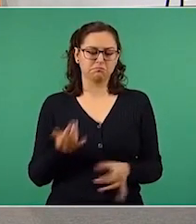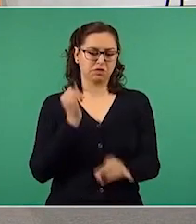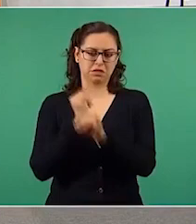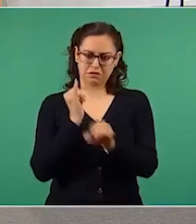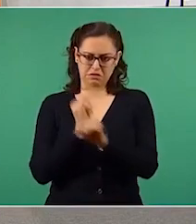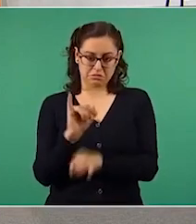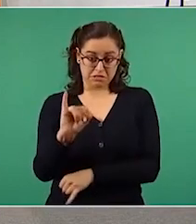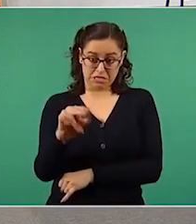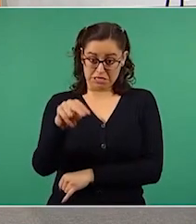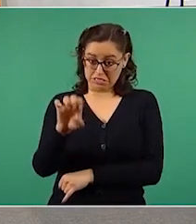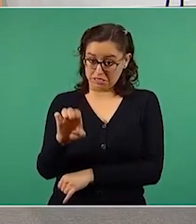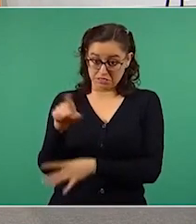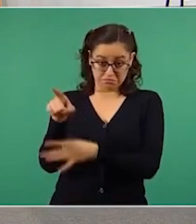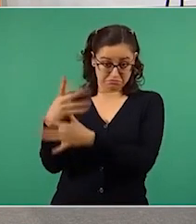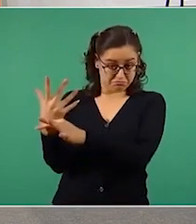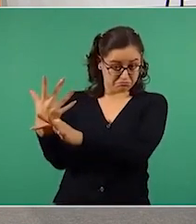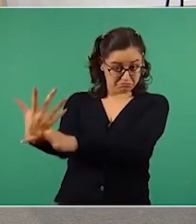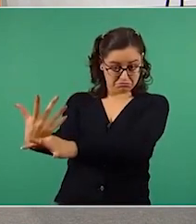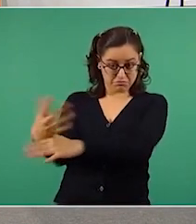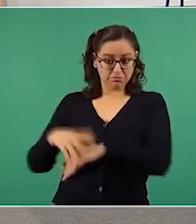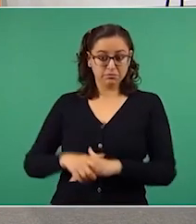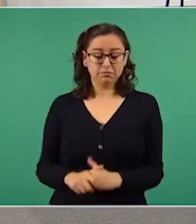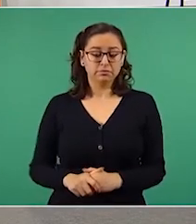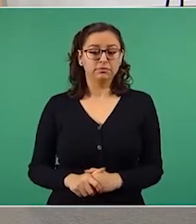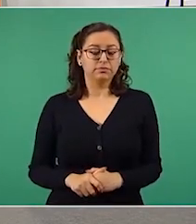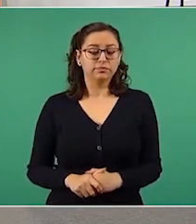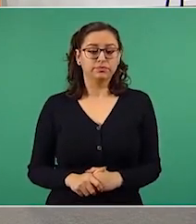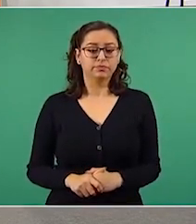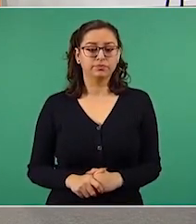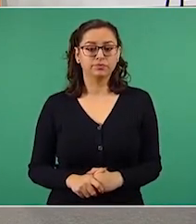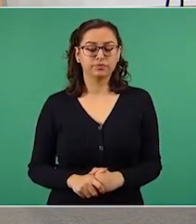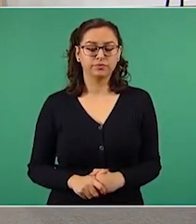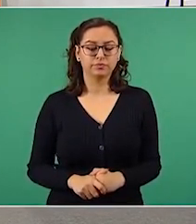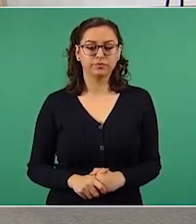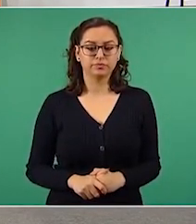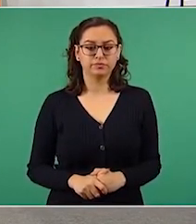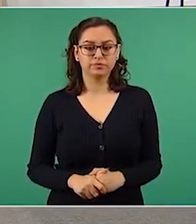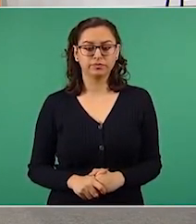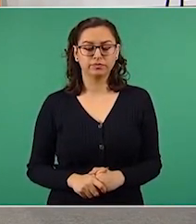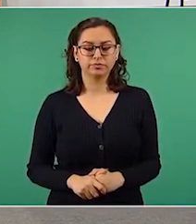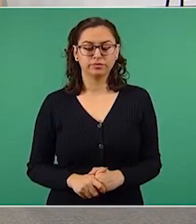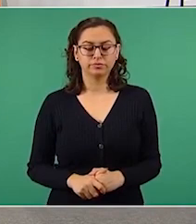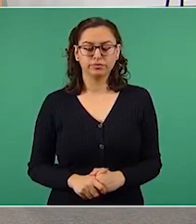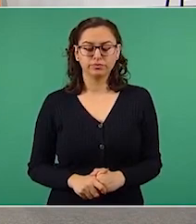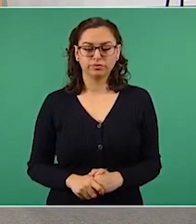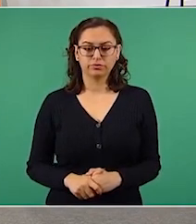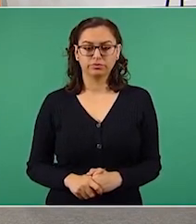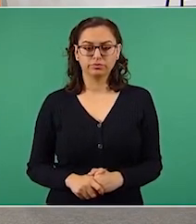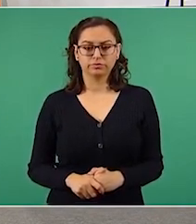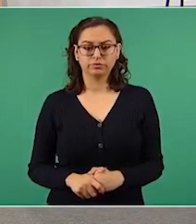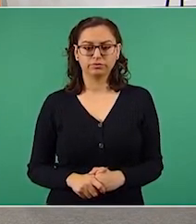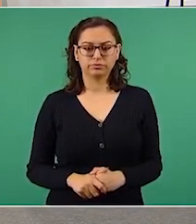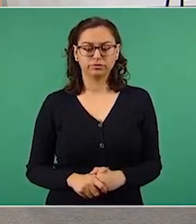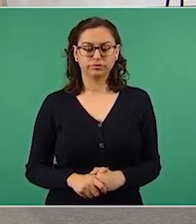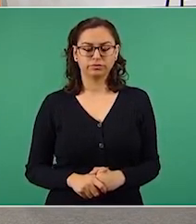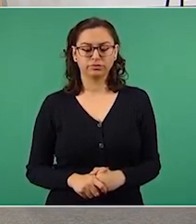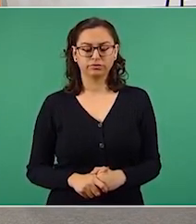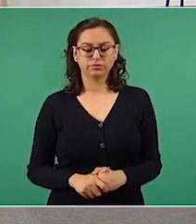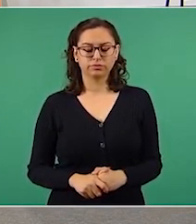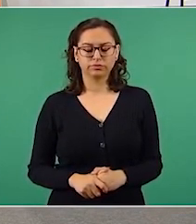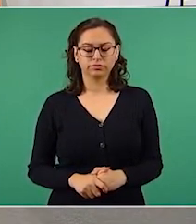que consultamos aquí en